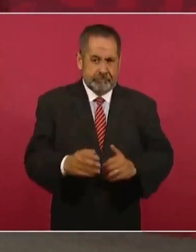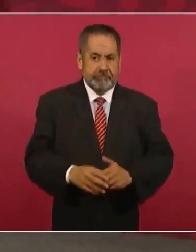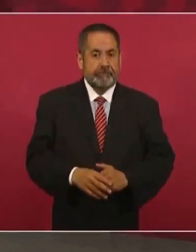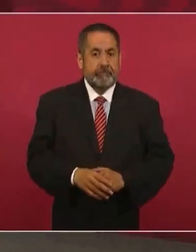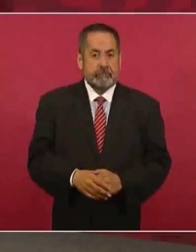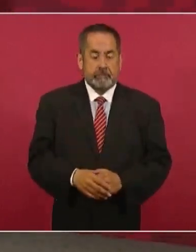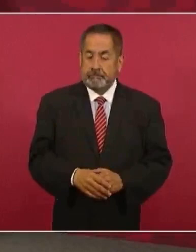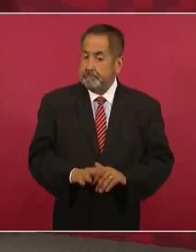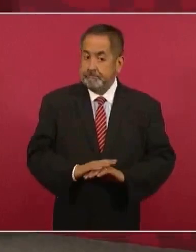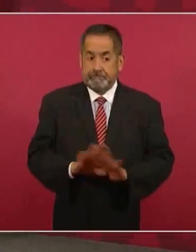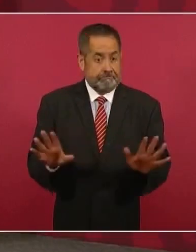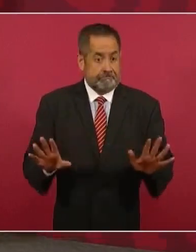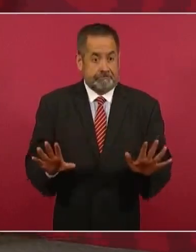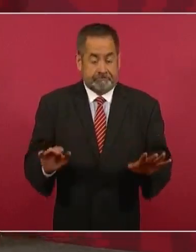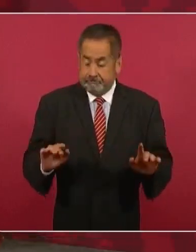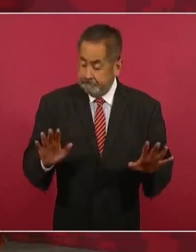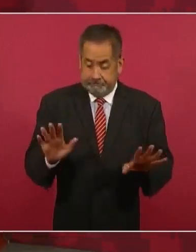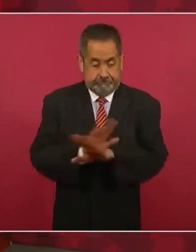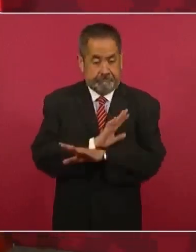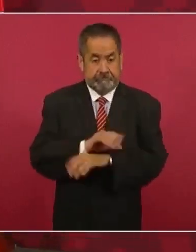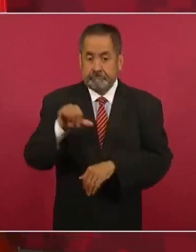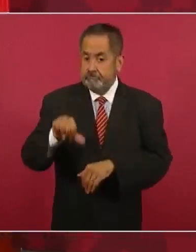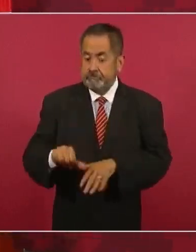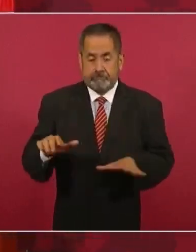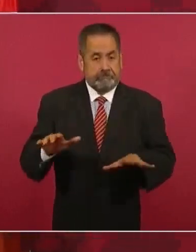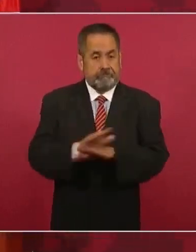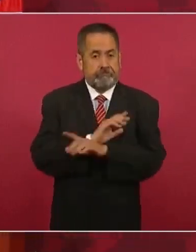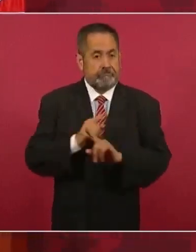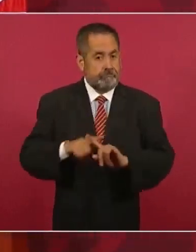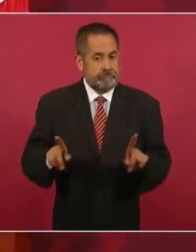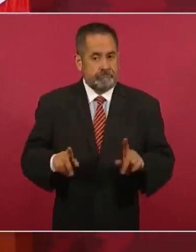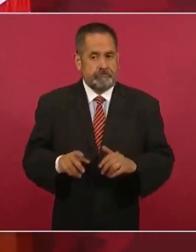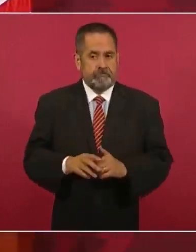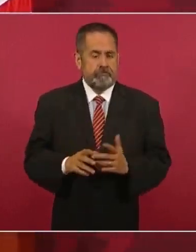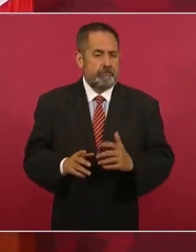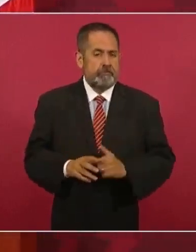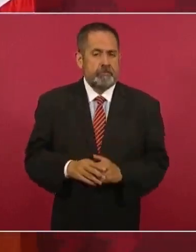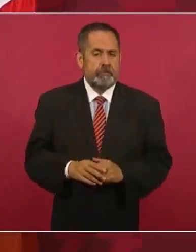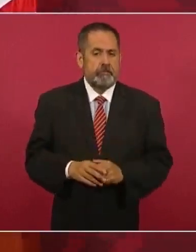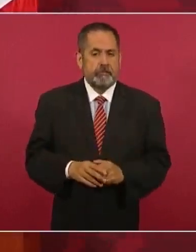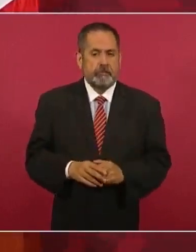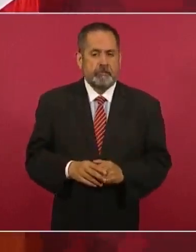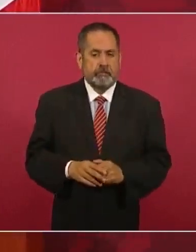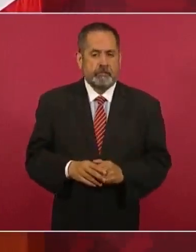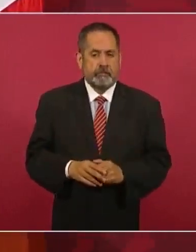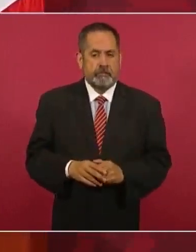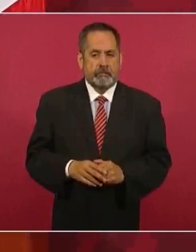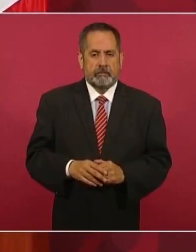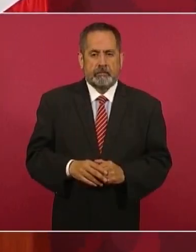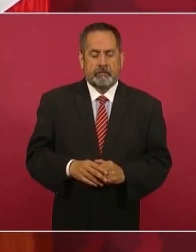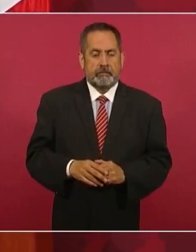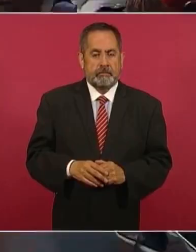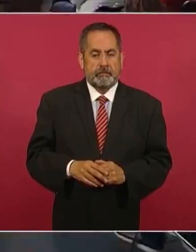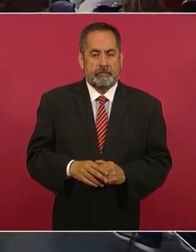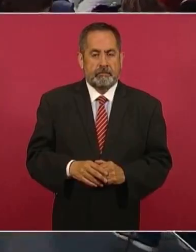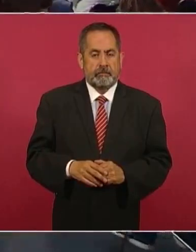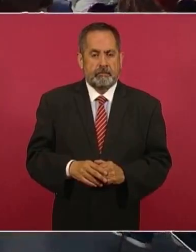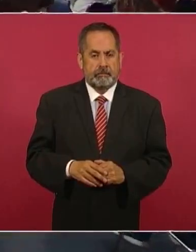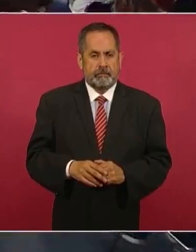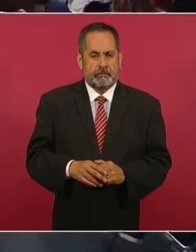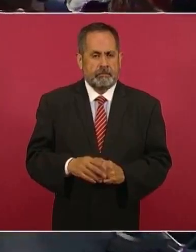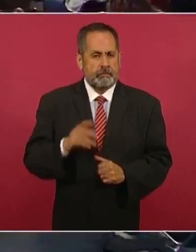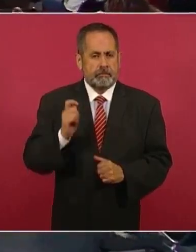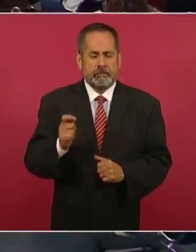Eso cambió, además, porque